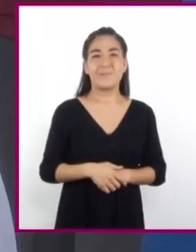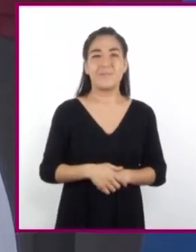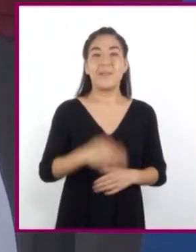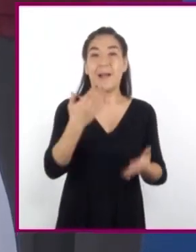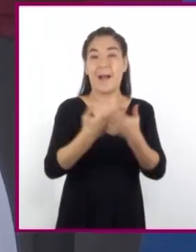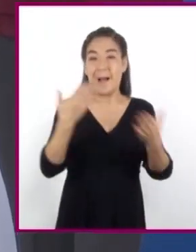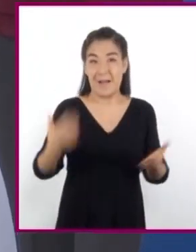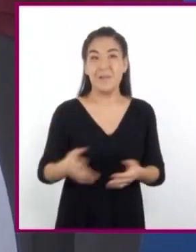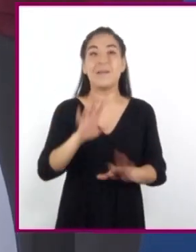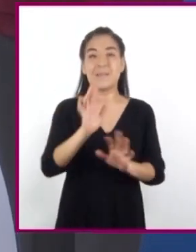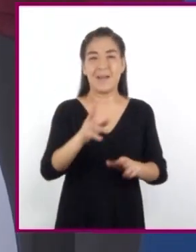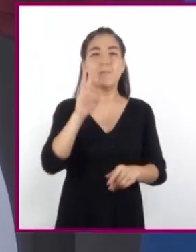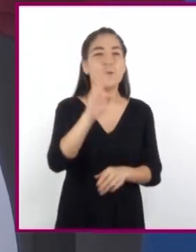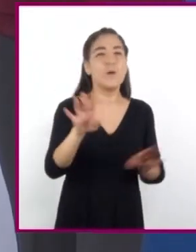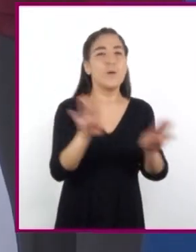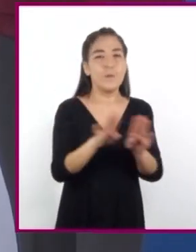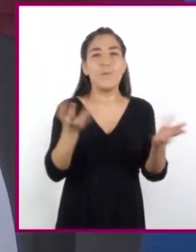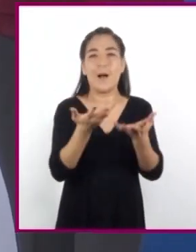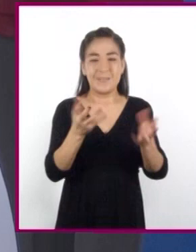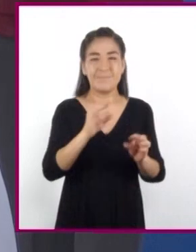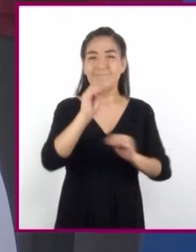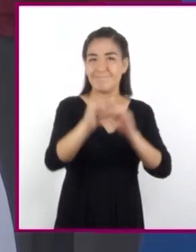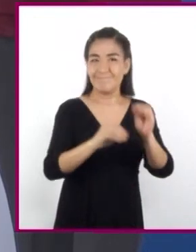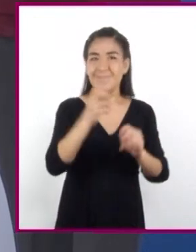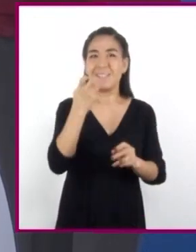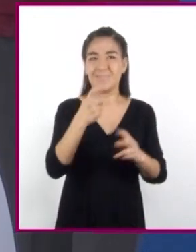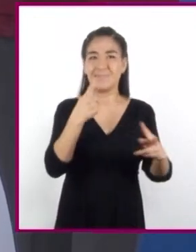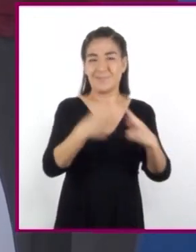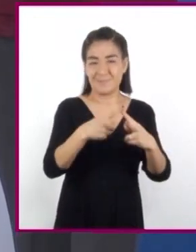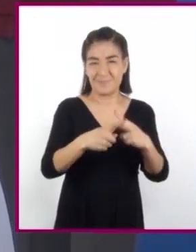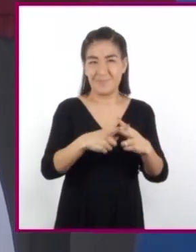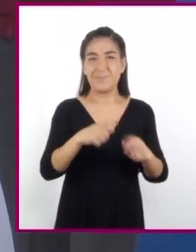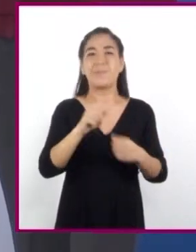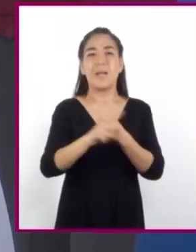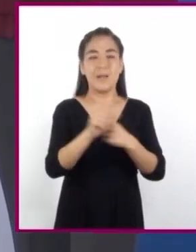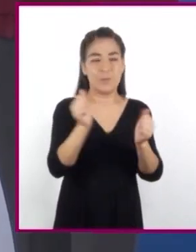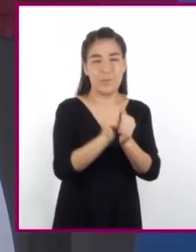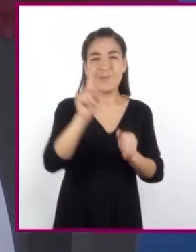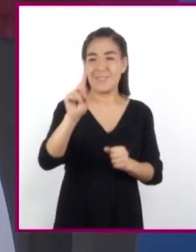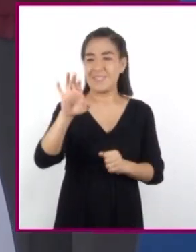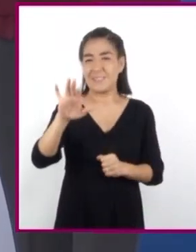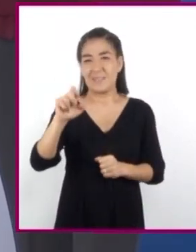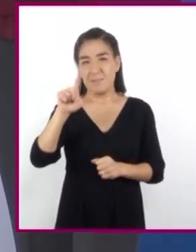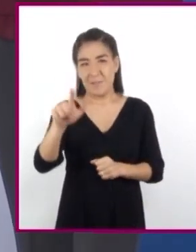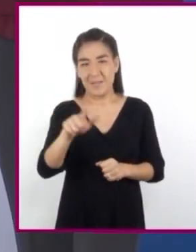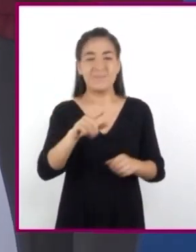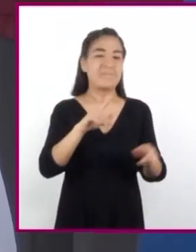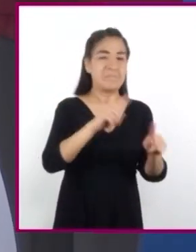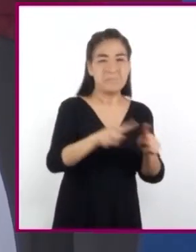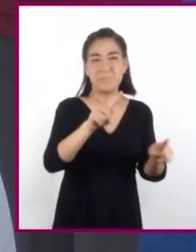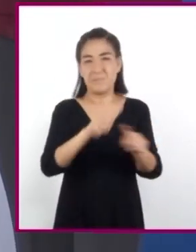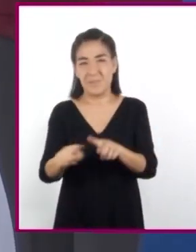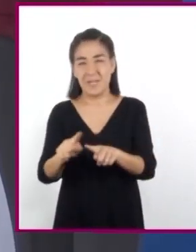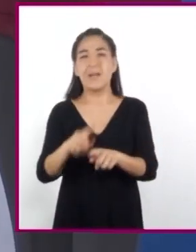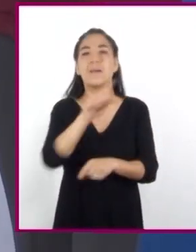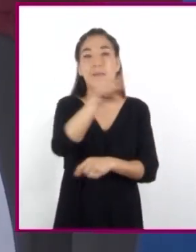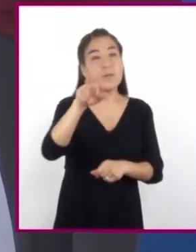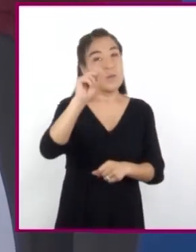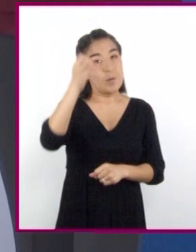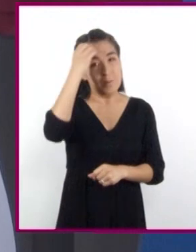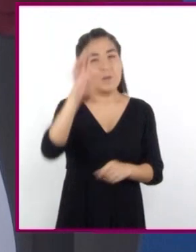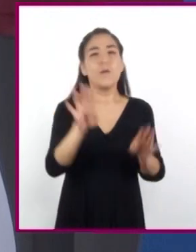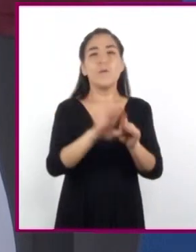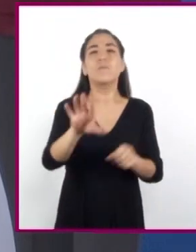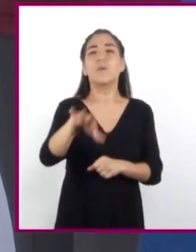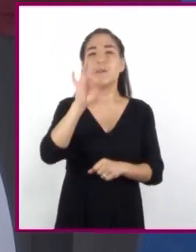Ahora que ya trabajamos la constante de proporcionalidad directa con constante decimal en diversos contextos, no se olviden que para encontrarla